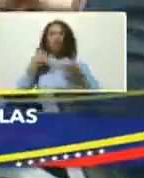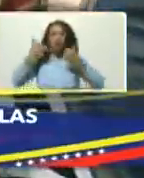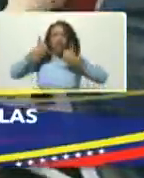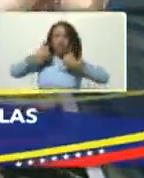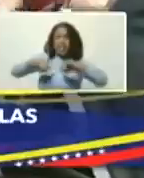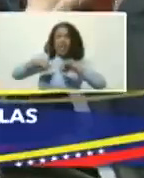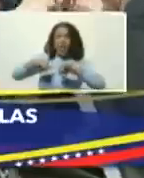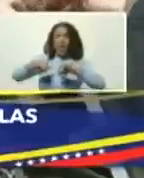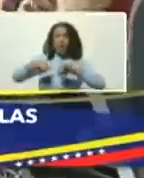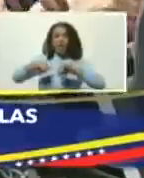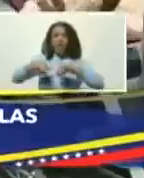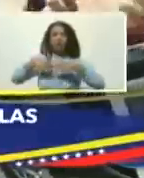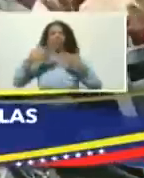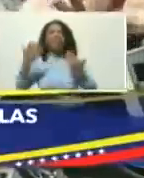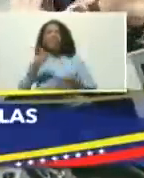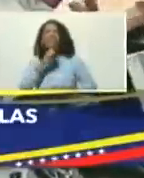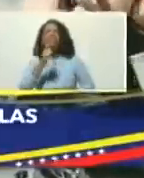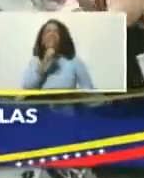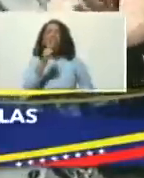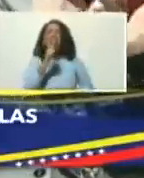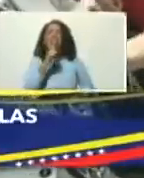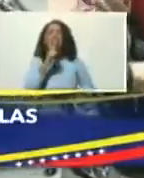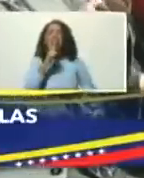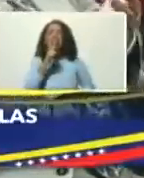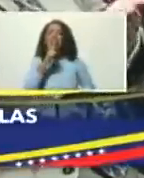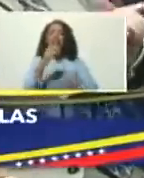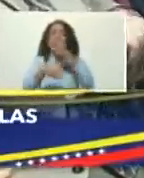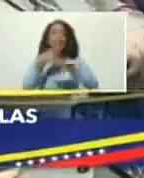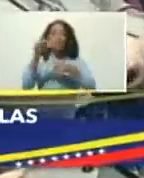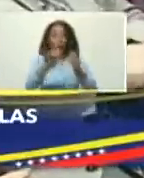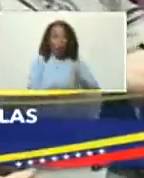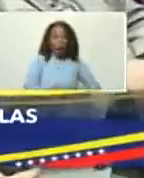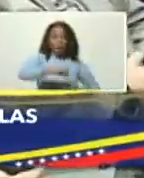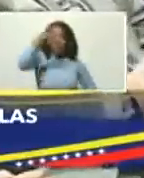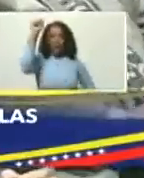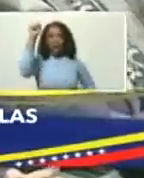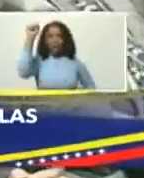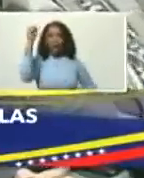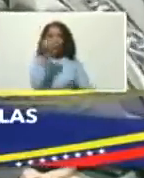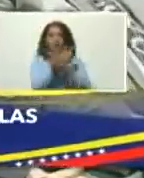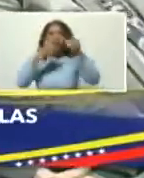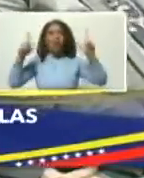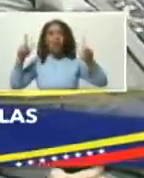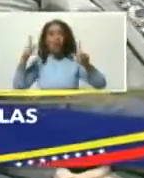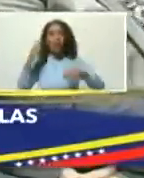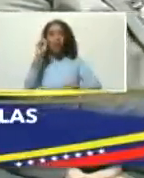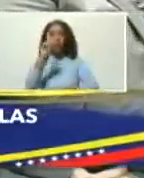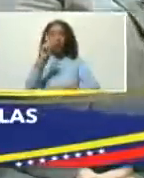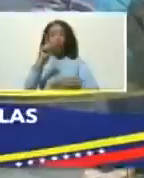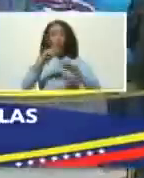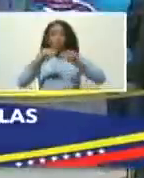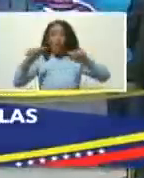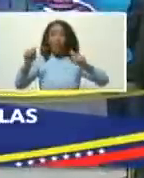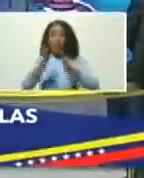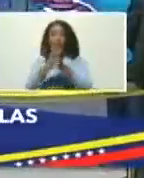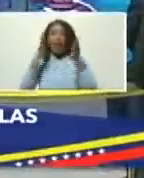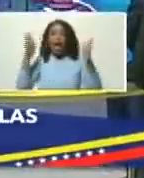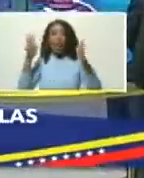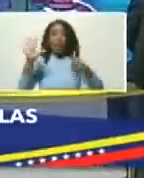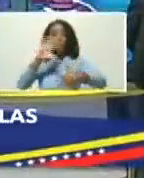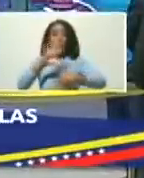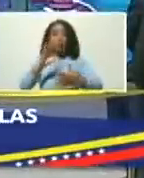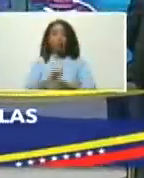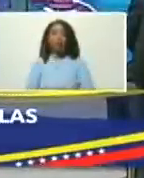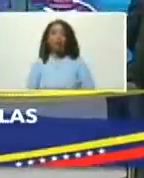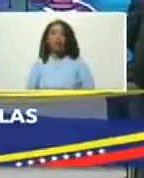de quienes blandieron sus espadas por la libertad de un continente y no solo que